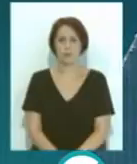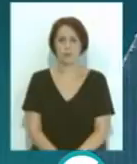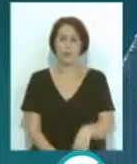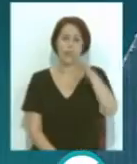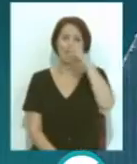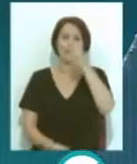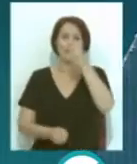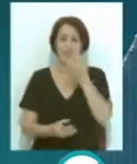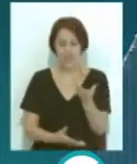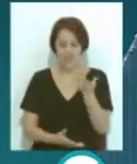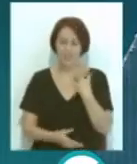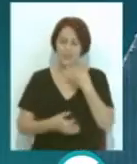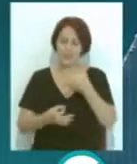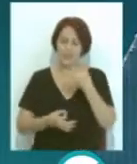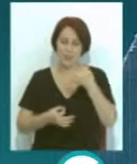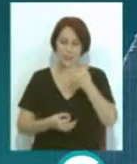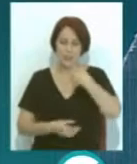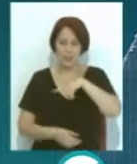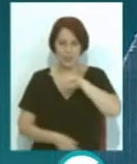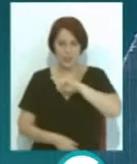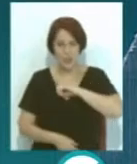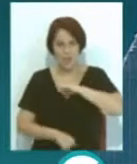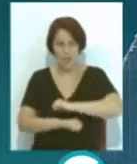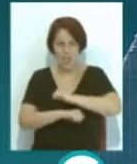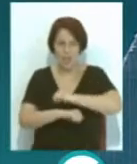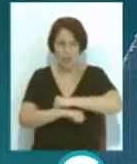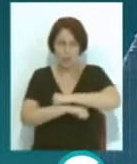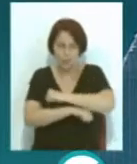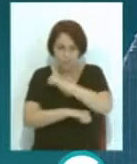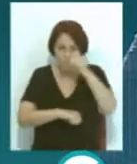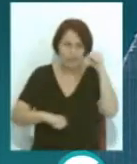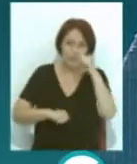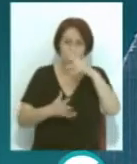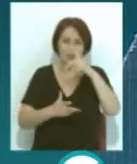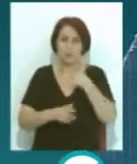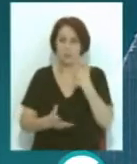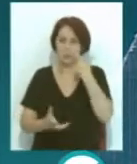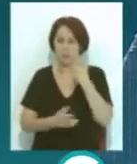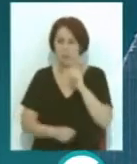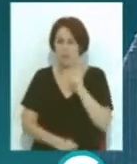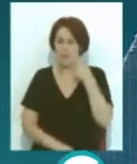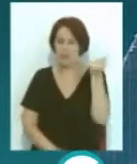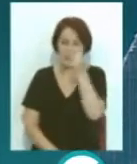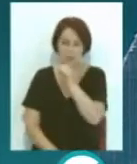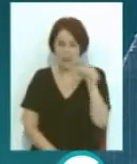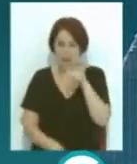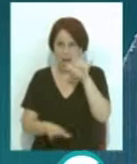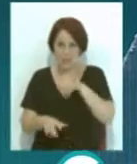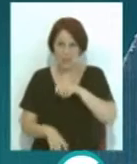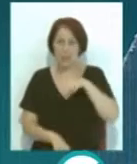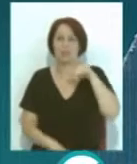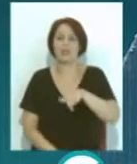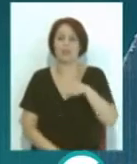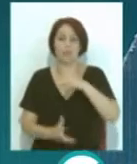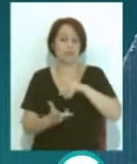Hola, ¿qué tal? Como siempre, abrimos esta ventana informativa, lo más destacado de esta semana en Cádiz y noticias también